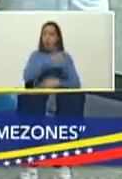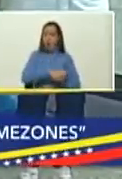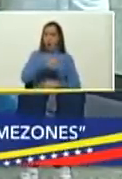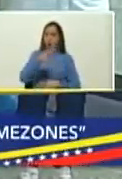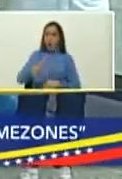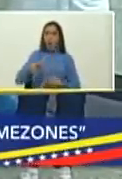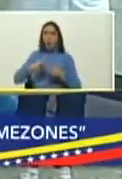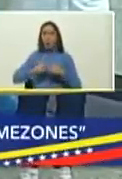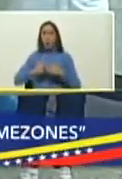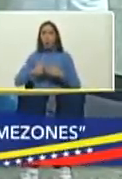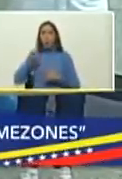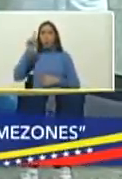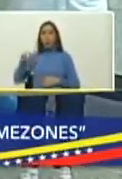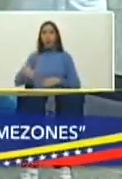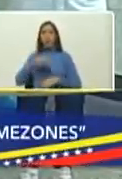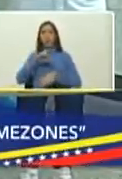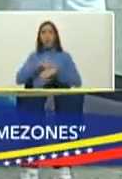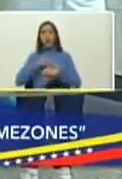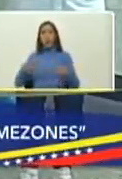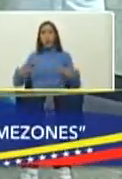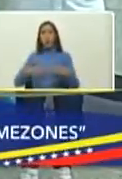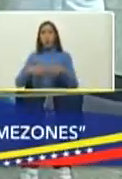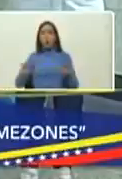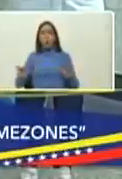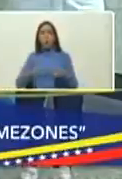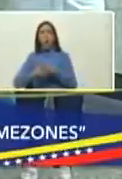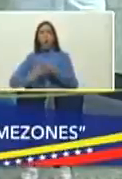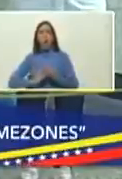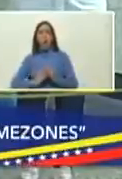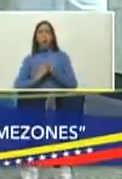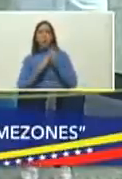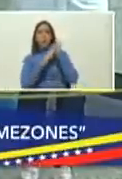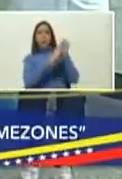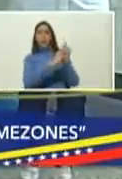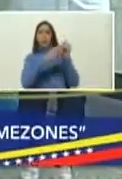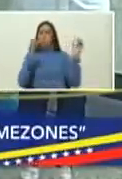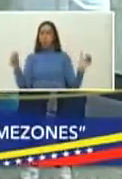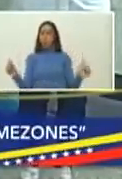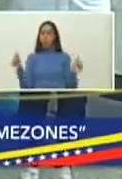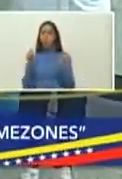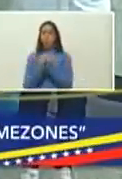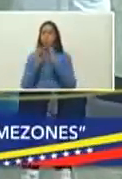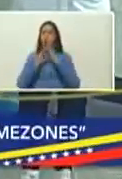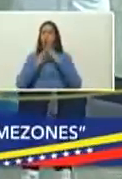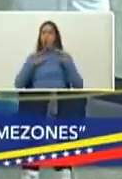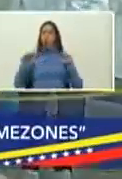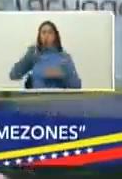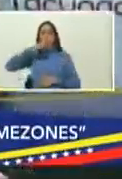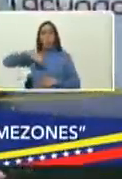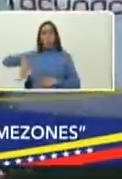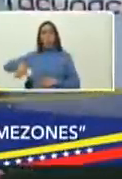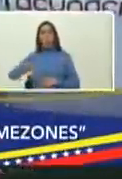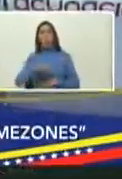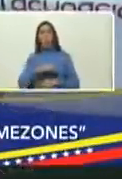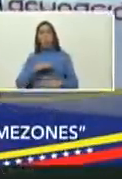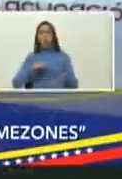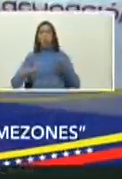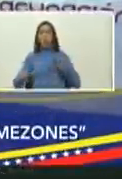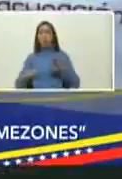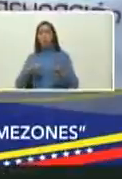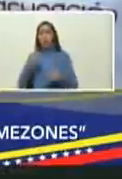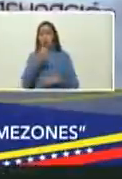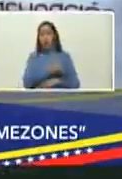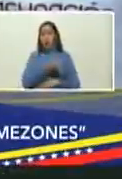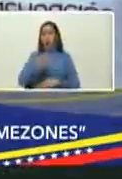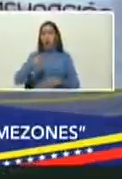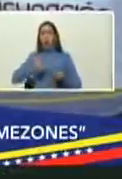equipo todos estos médicos que son héroes y heroínas han venido también siendo acompañados de todo nuestro pueblo que está organizado en cada uno